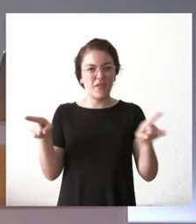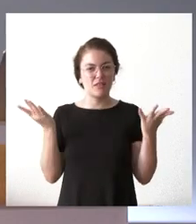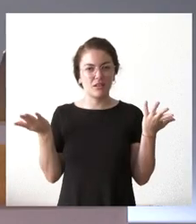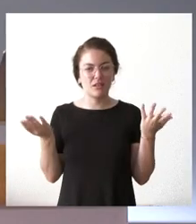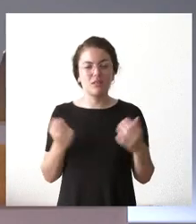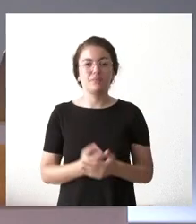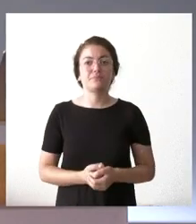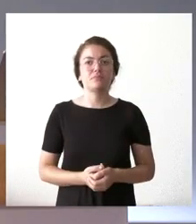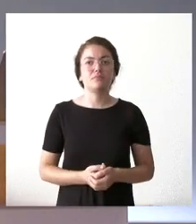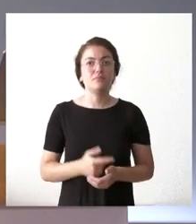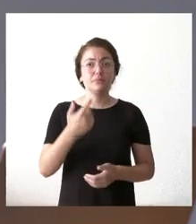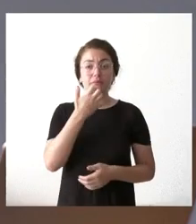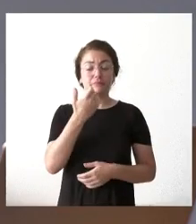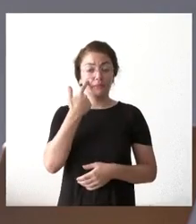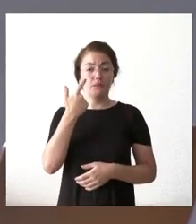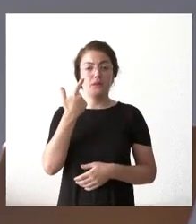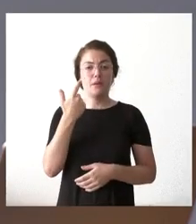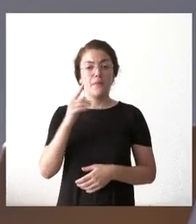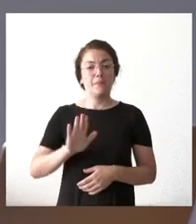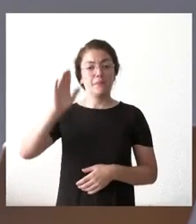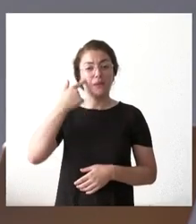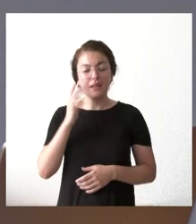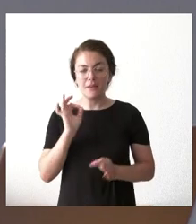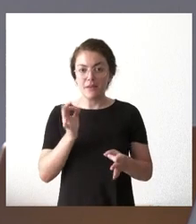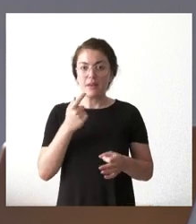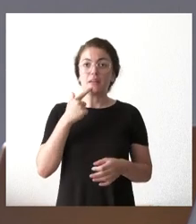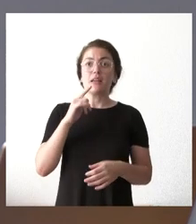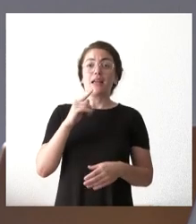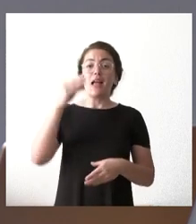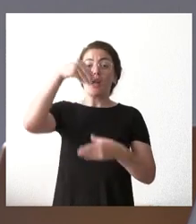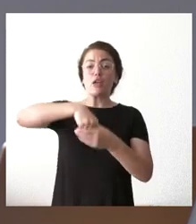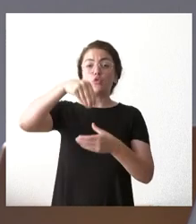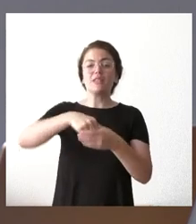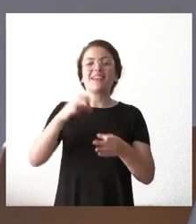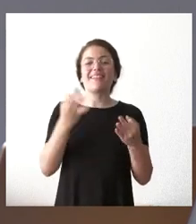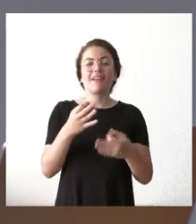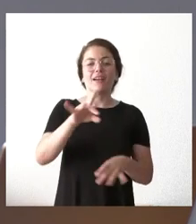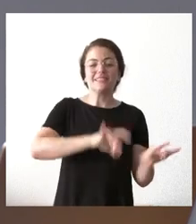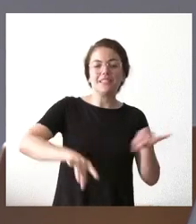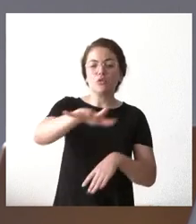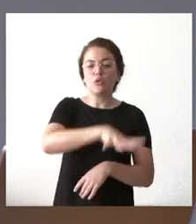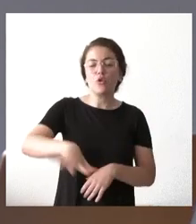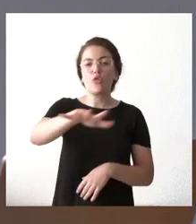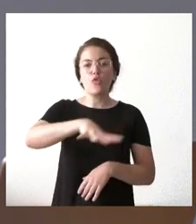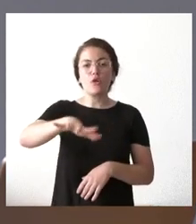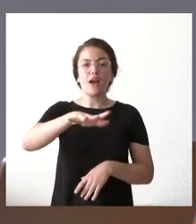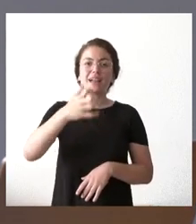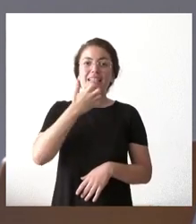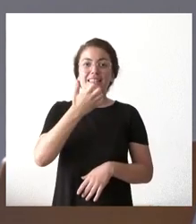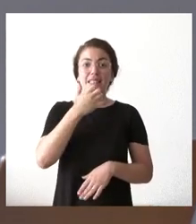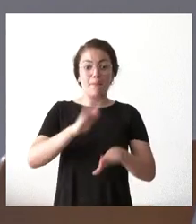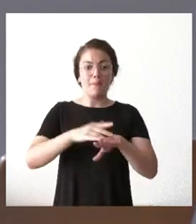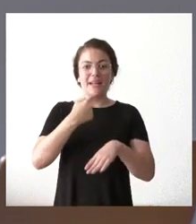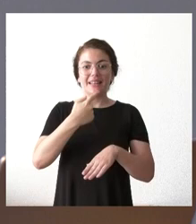portavoz, contesto la primera. Bueno, van a incluirse todos aquellos territorios, municipios afectados por incendios que cumplan las características para